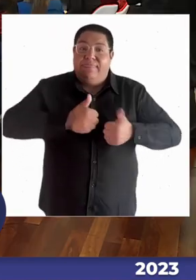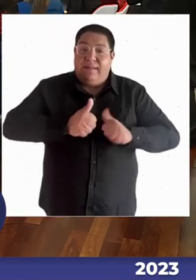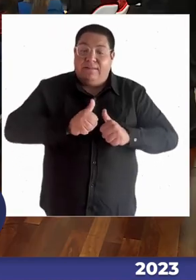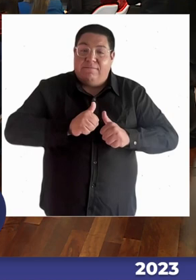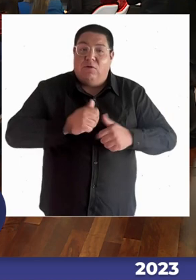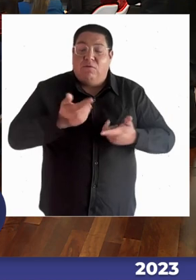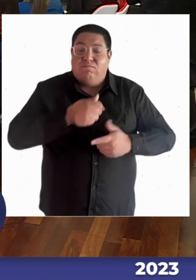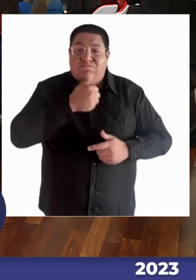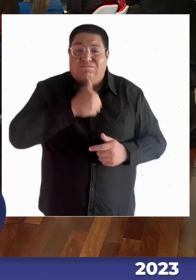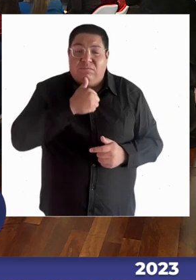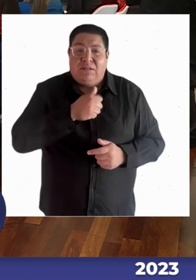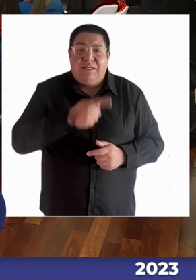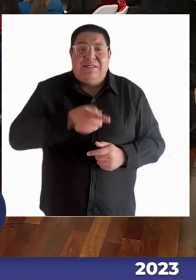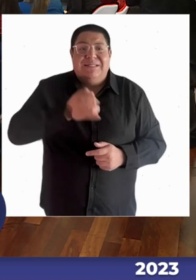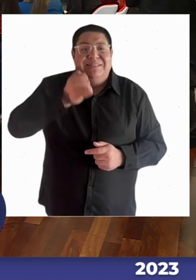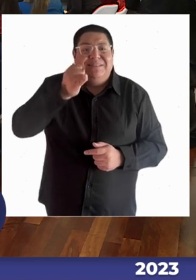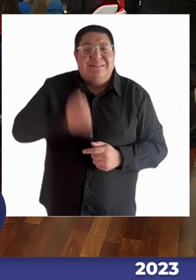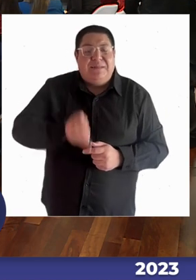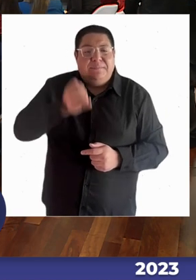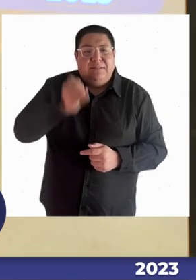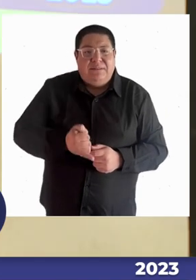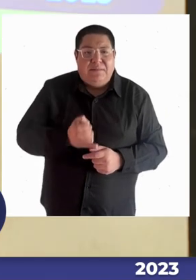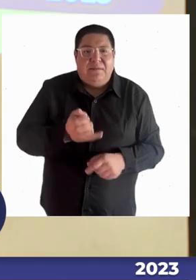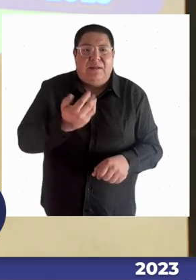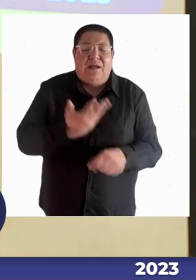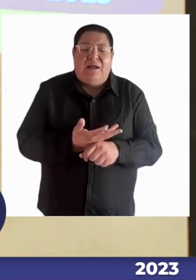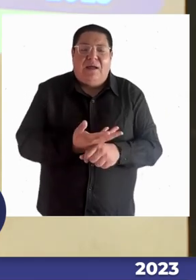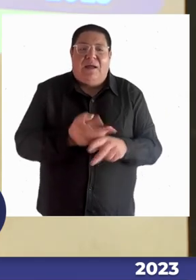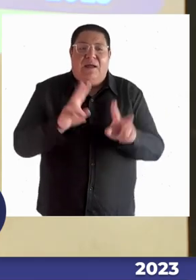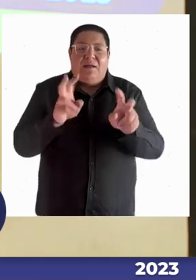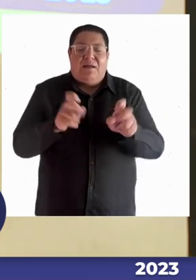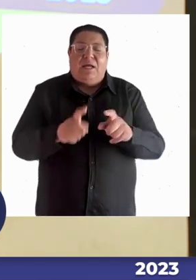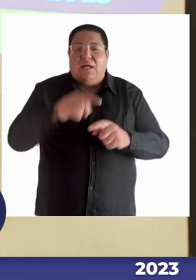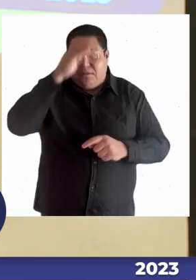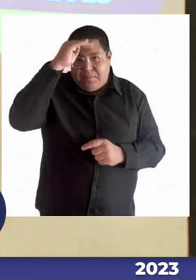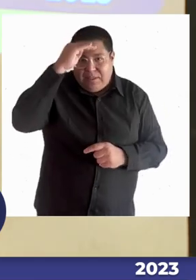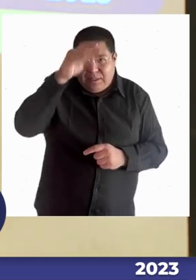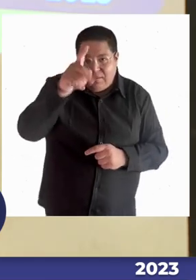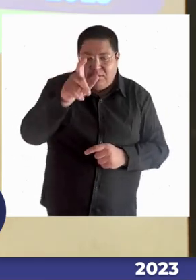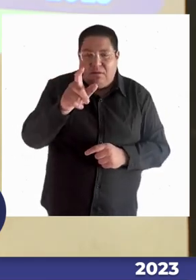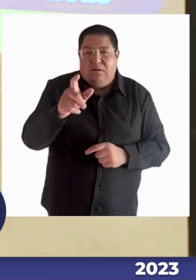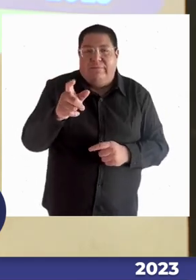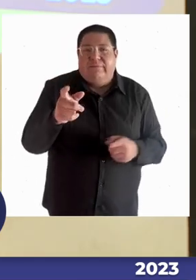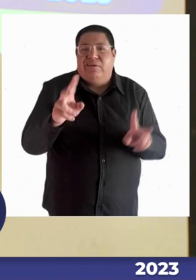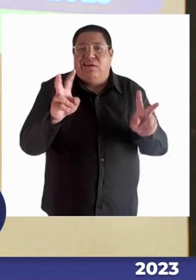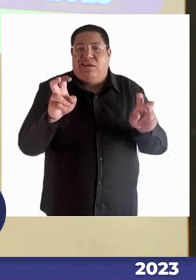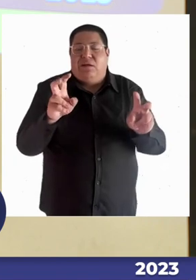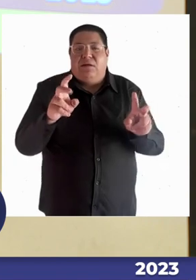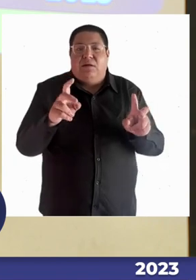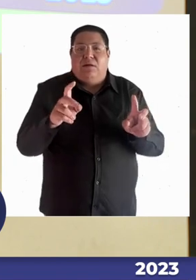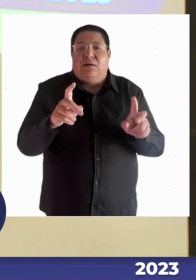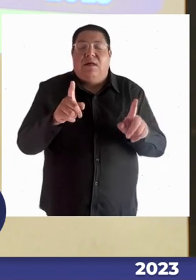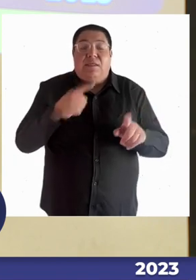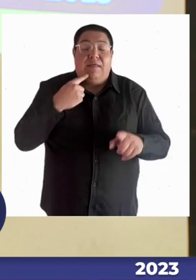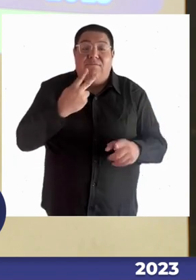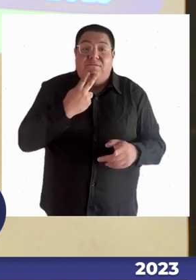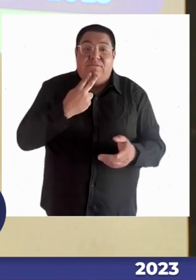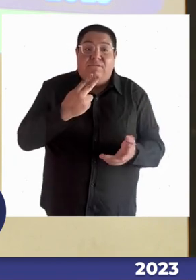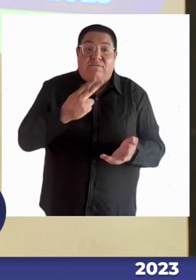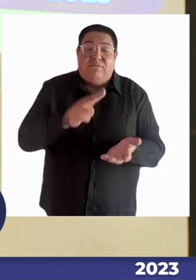que acá siempre vamos a estar disponibles para recibir estas experiencias constancias del mundo práctico real de la realidad.